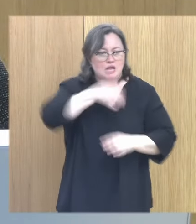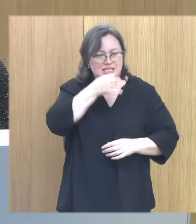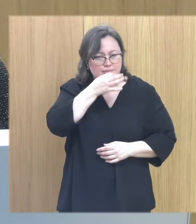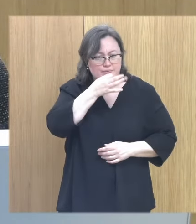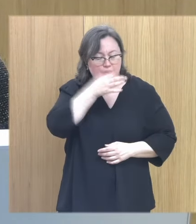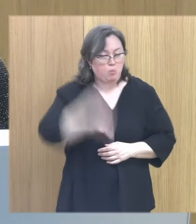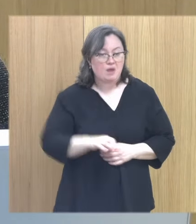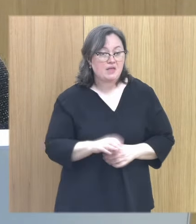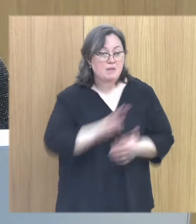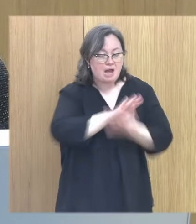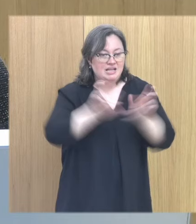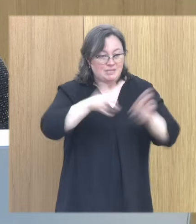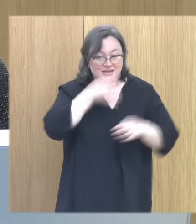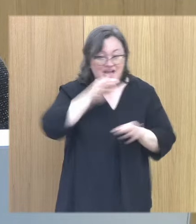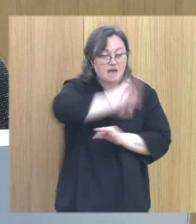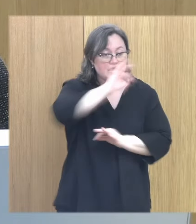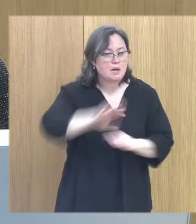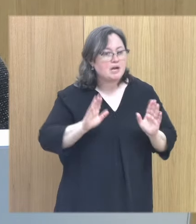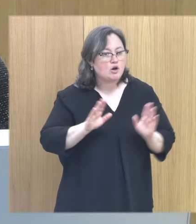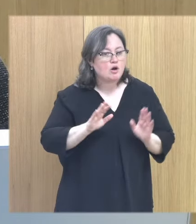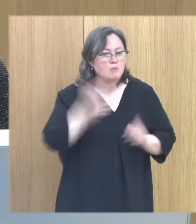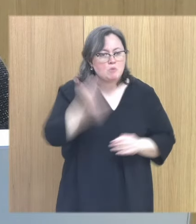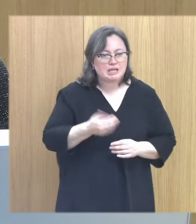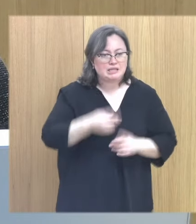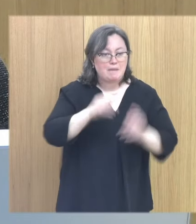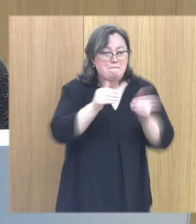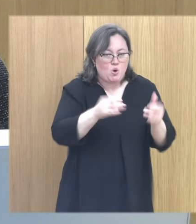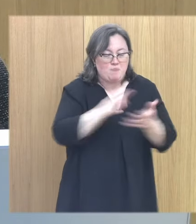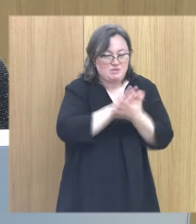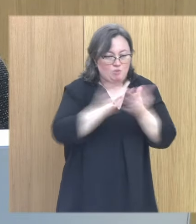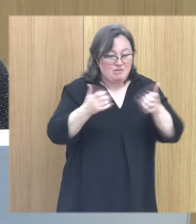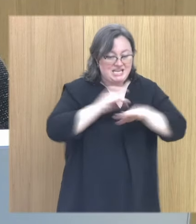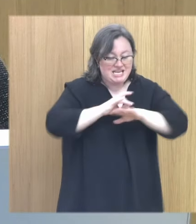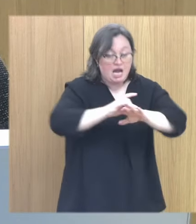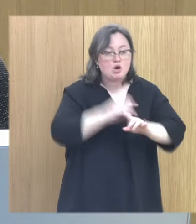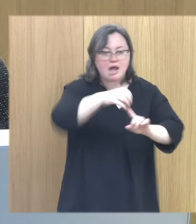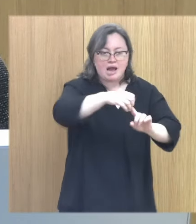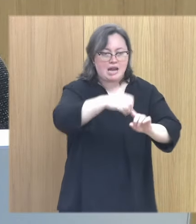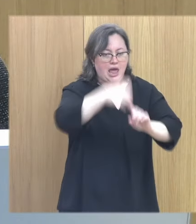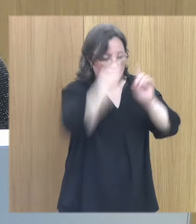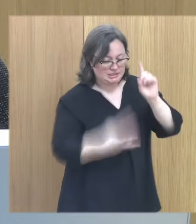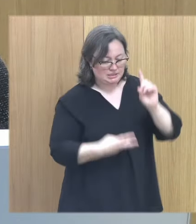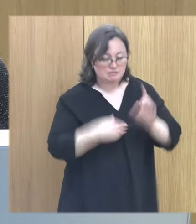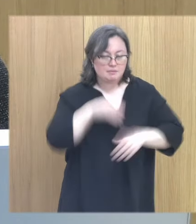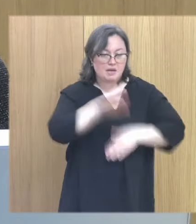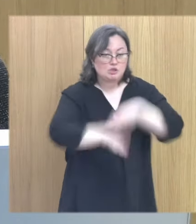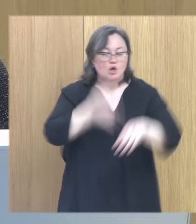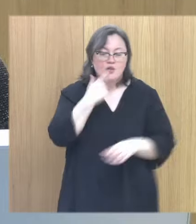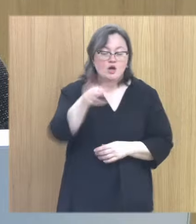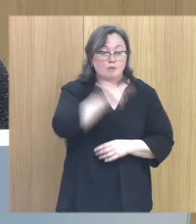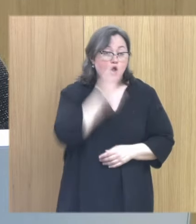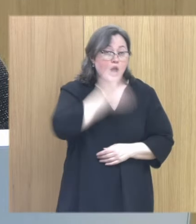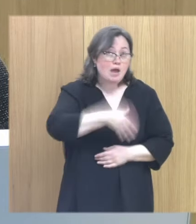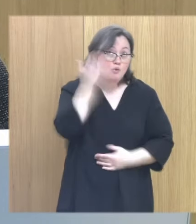tengo para hablar esta tarde. Pero me parece importante empezar por aquí porque son claves que yo insisto, a mí me hubiera